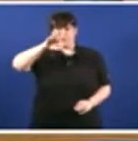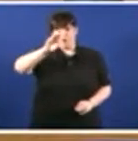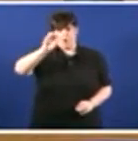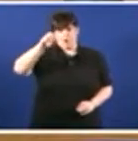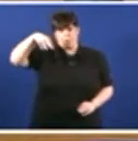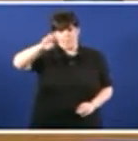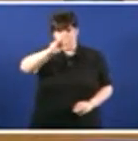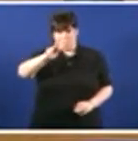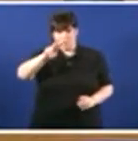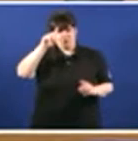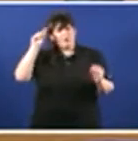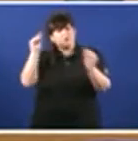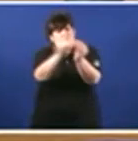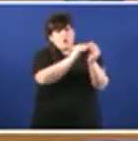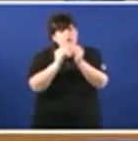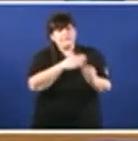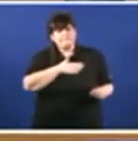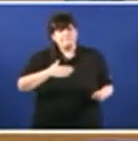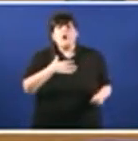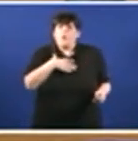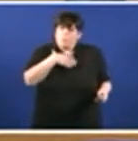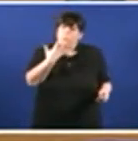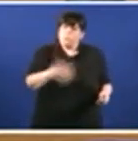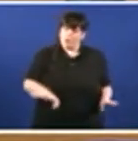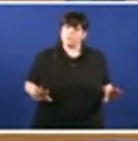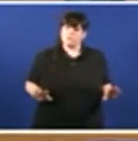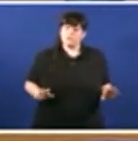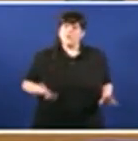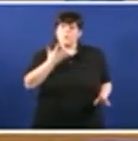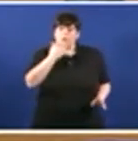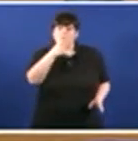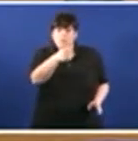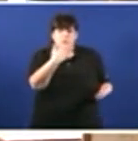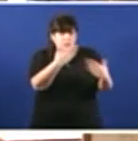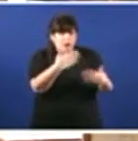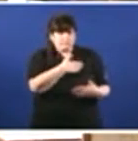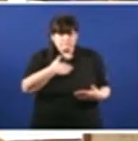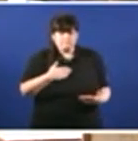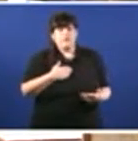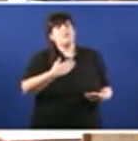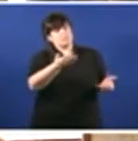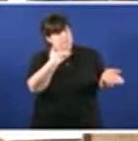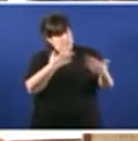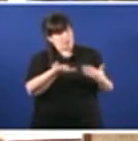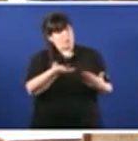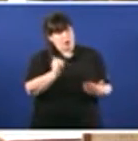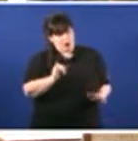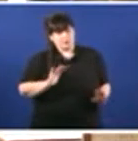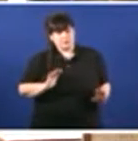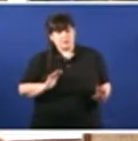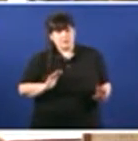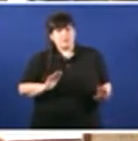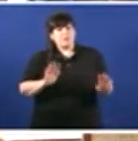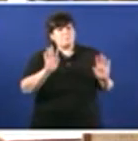vostede un consenso poderá haber consenso Si quere vostede un diálogo haberá diálogo Non conte